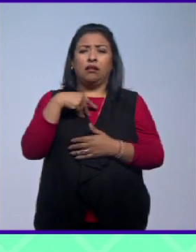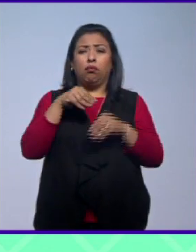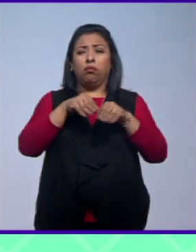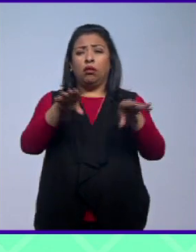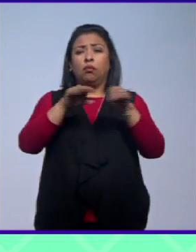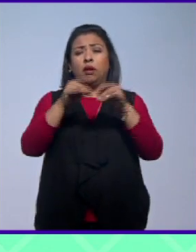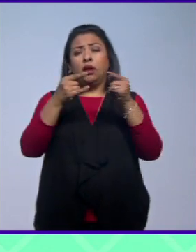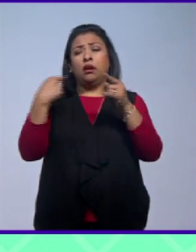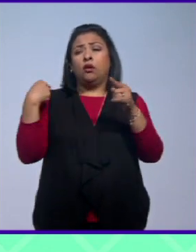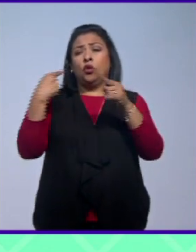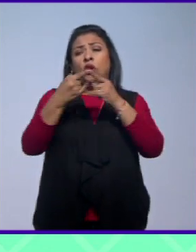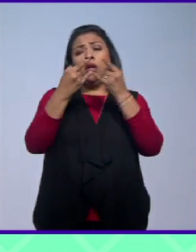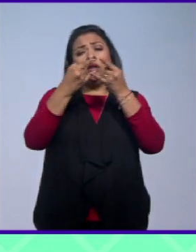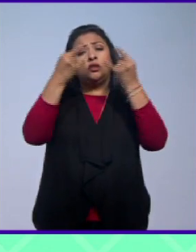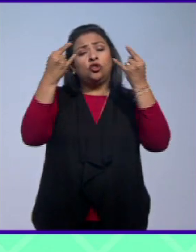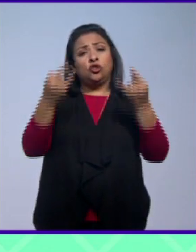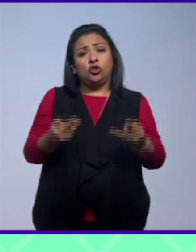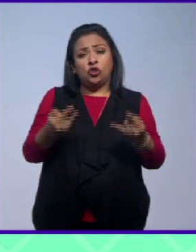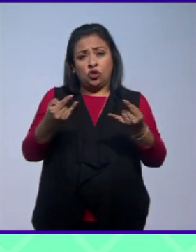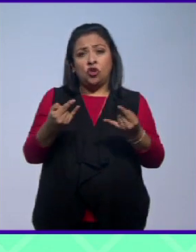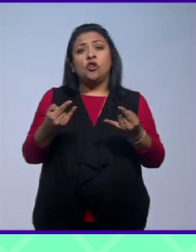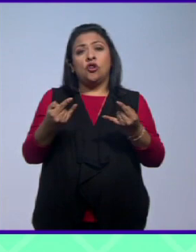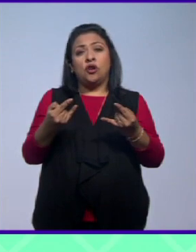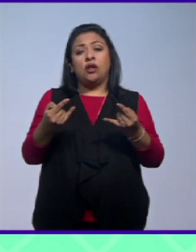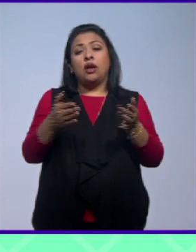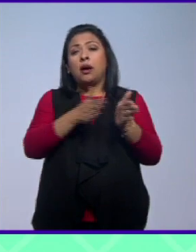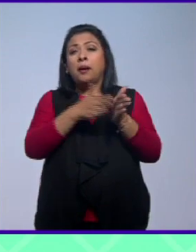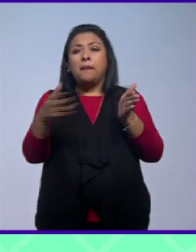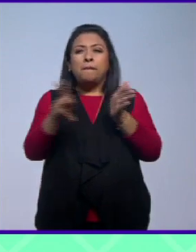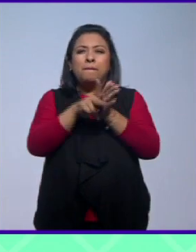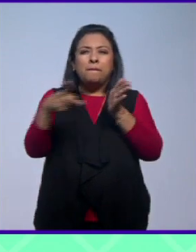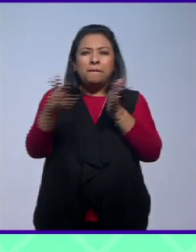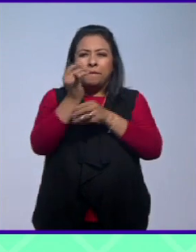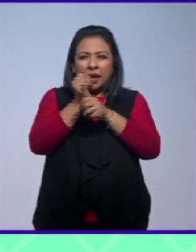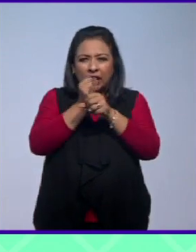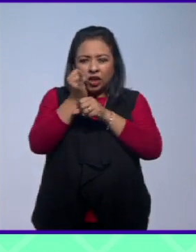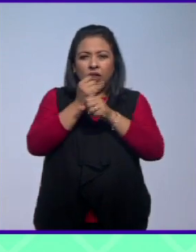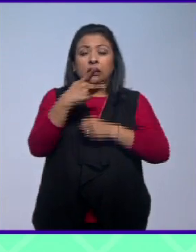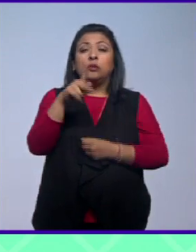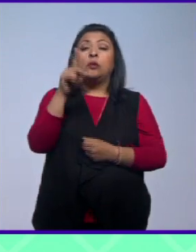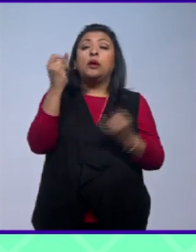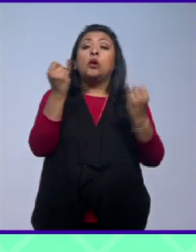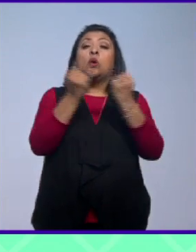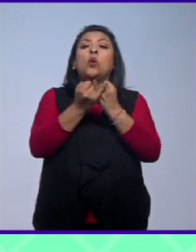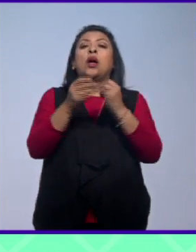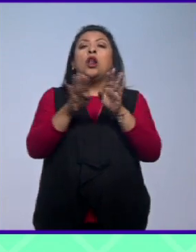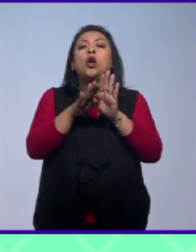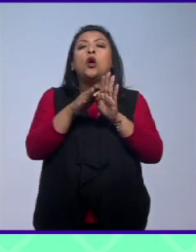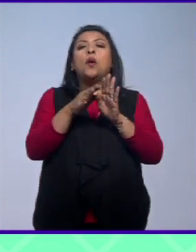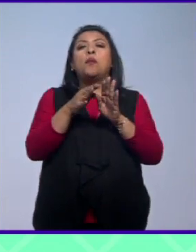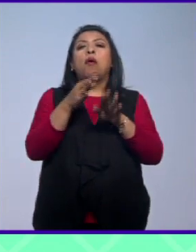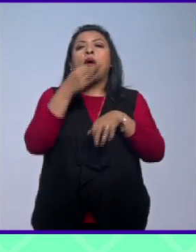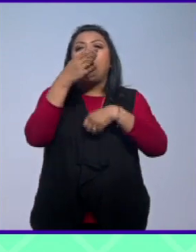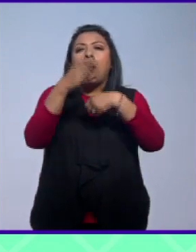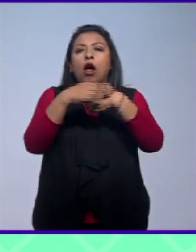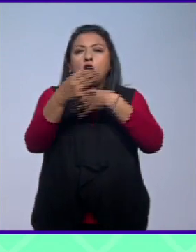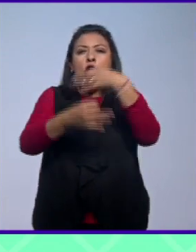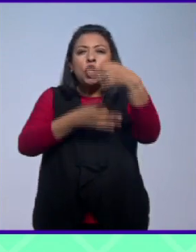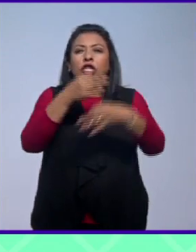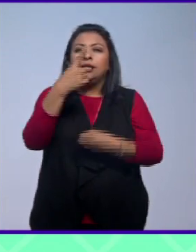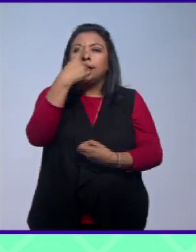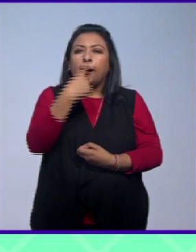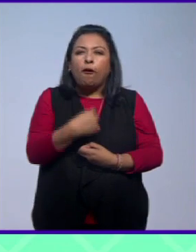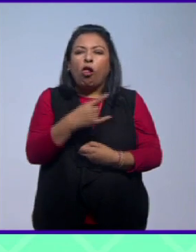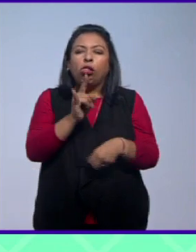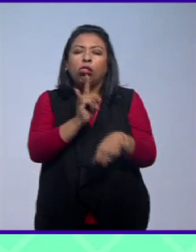toda la historia del periodismo pero también de la nota roja por ejemplo y de la